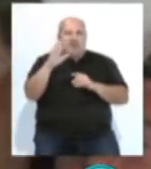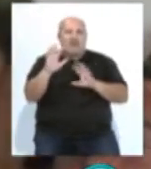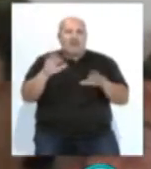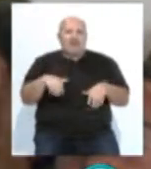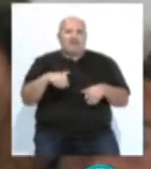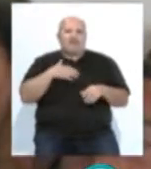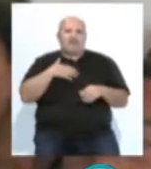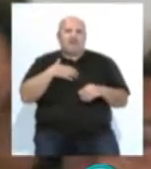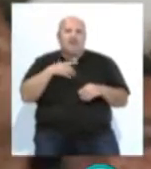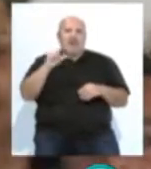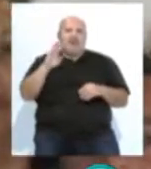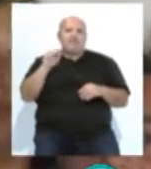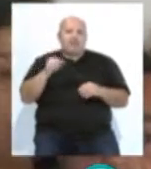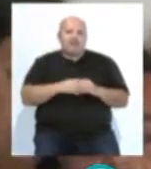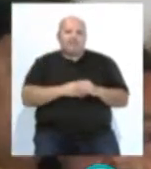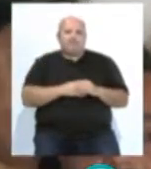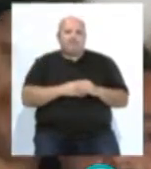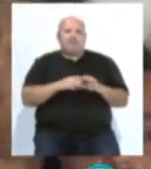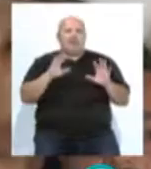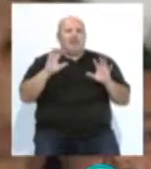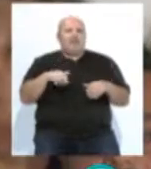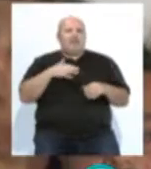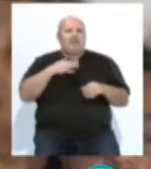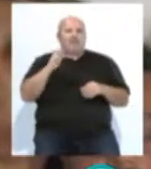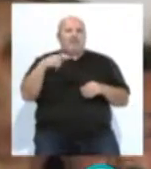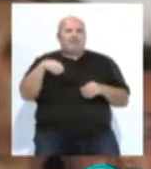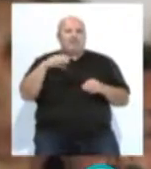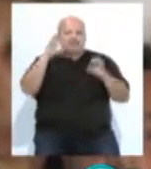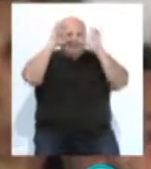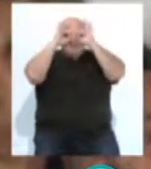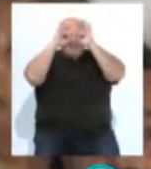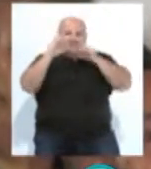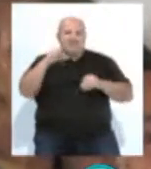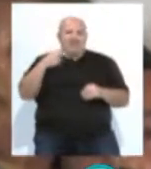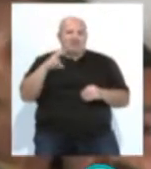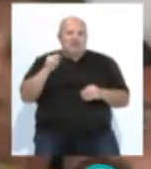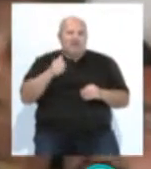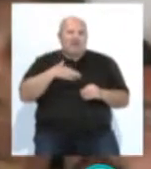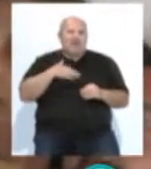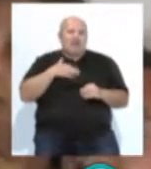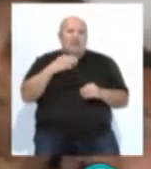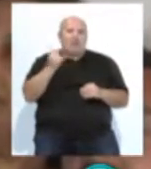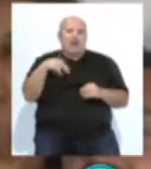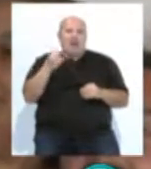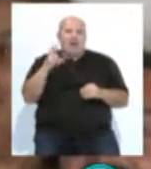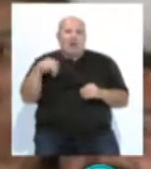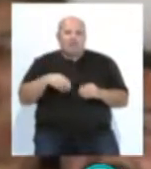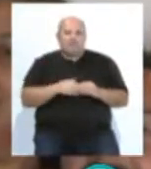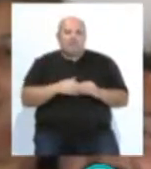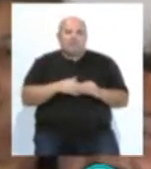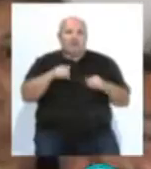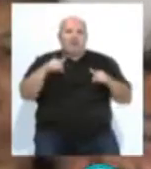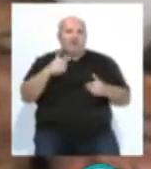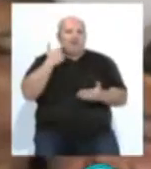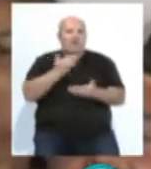Cádiz de la Pepa, el Cádiz de Fermín Sarbollea, el Cádiz de Juan Carlos Aragón. Y hoy